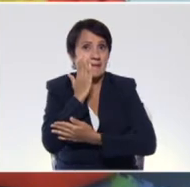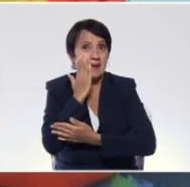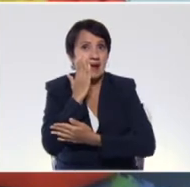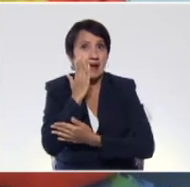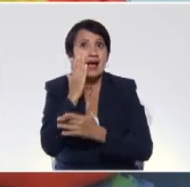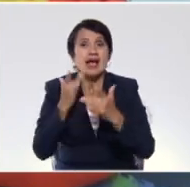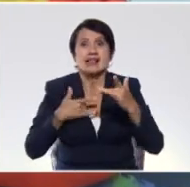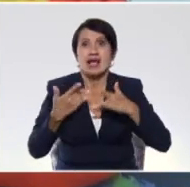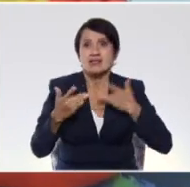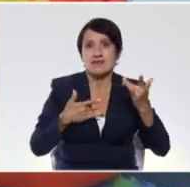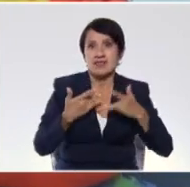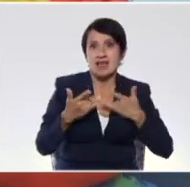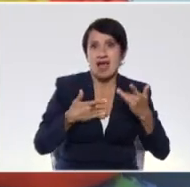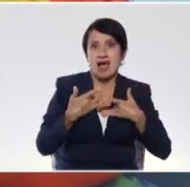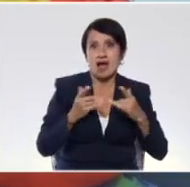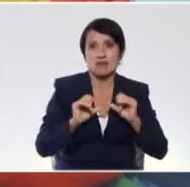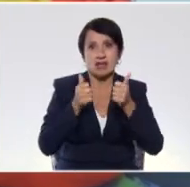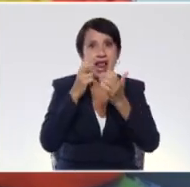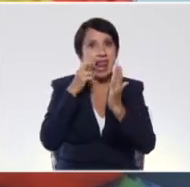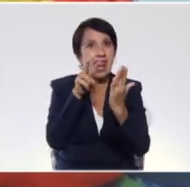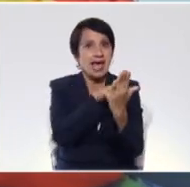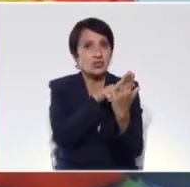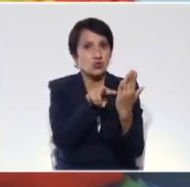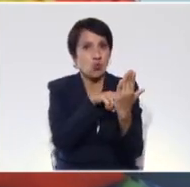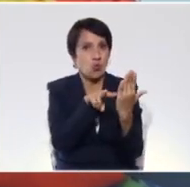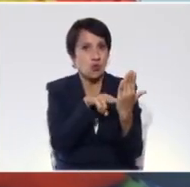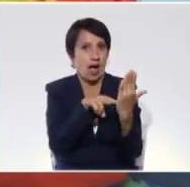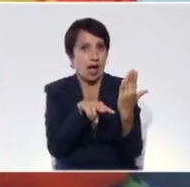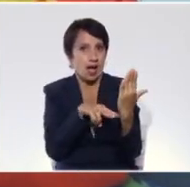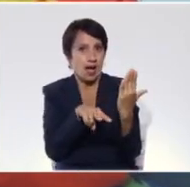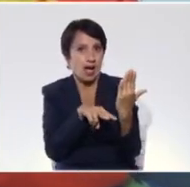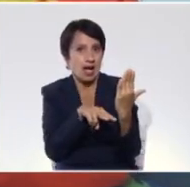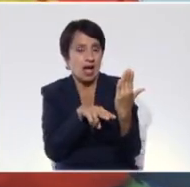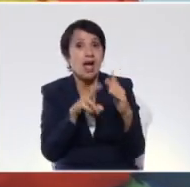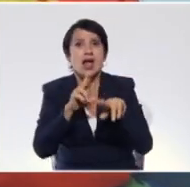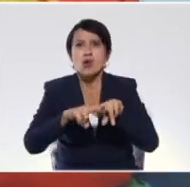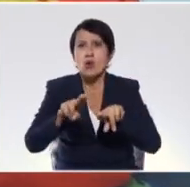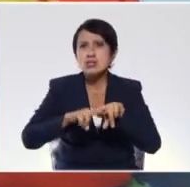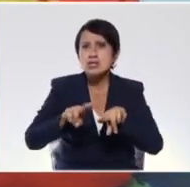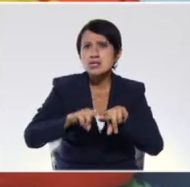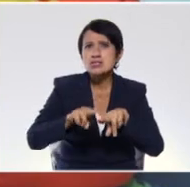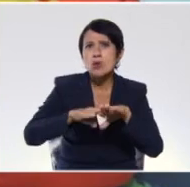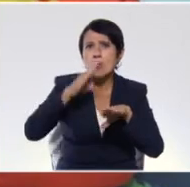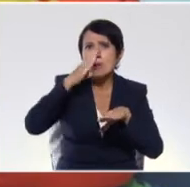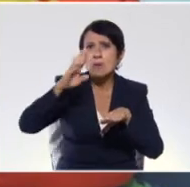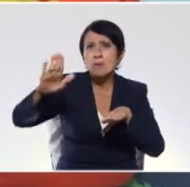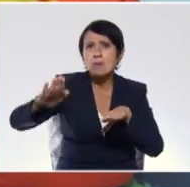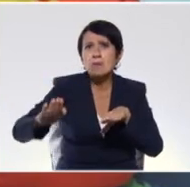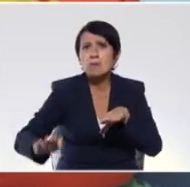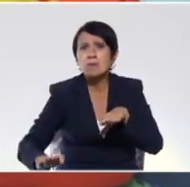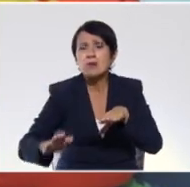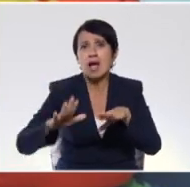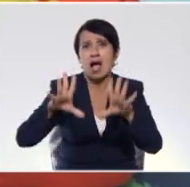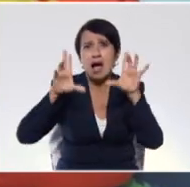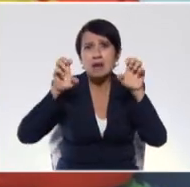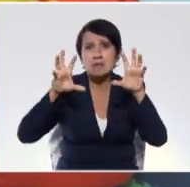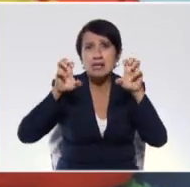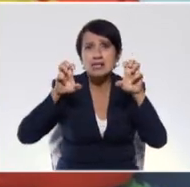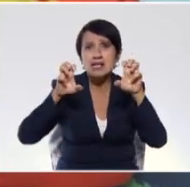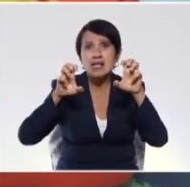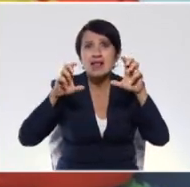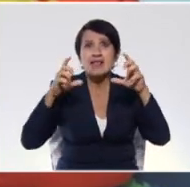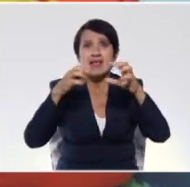la vamos a comenzar con la lectura. Pero nuestros niños y niñas de la etapa maternal aprenden a través de